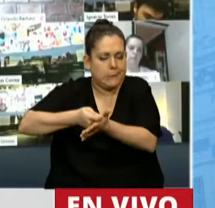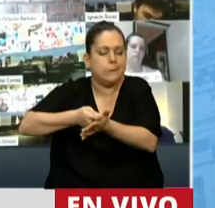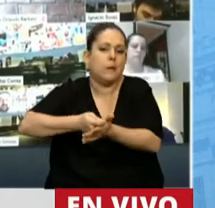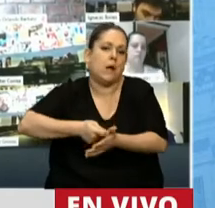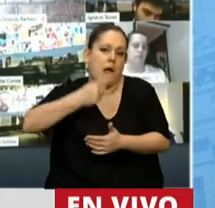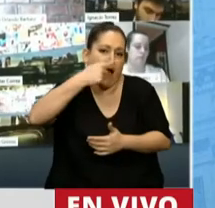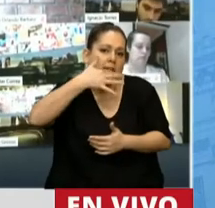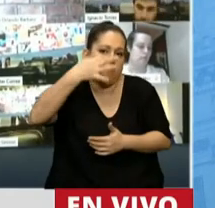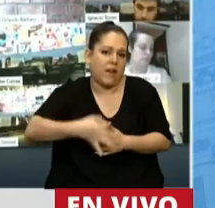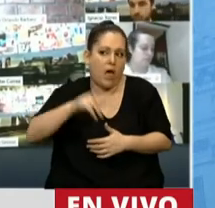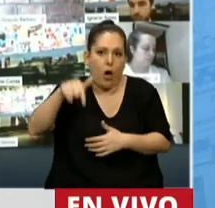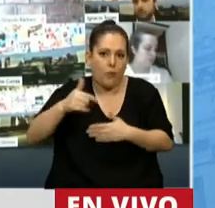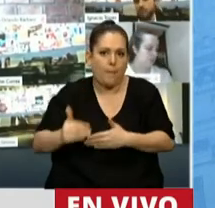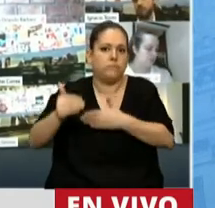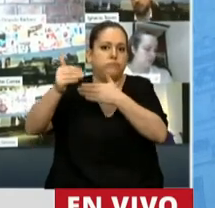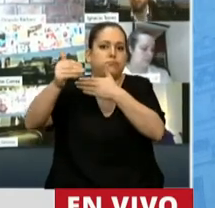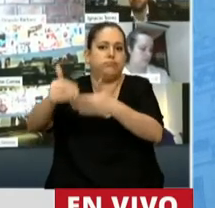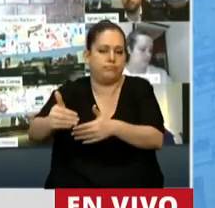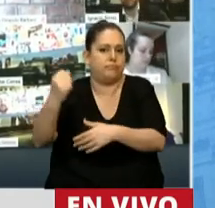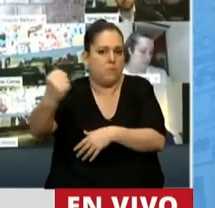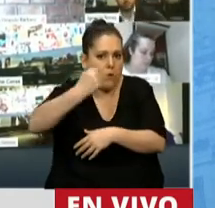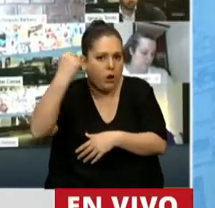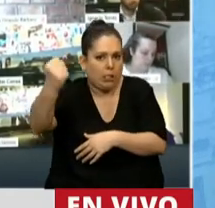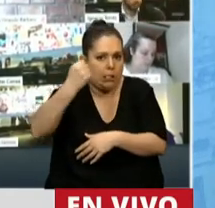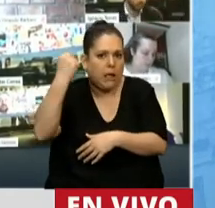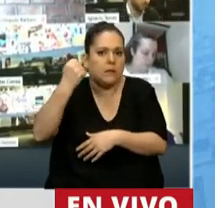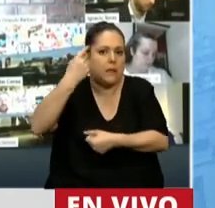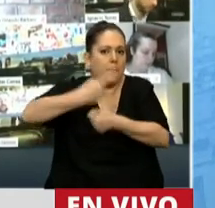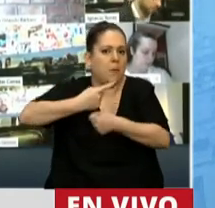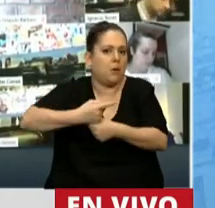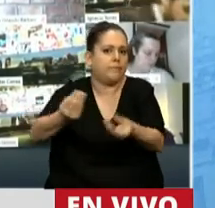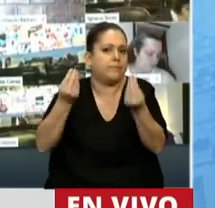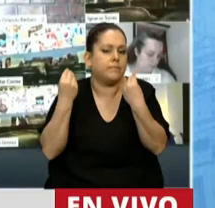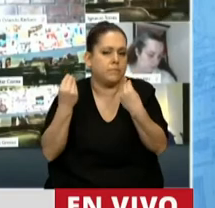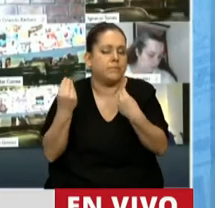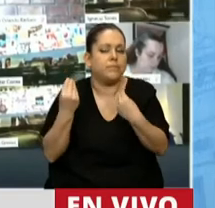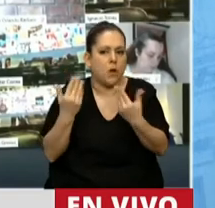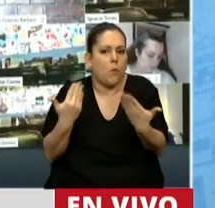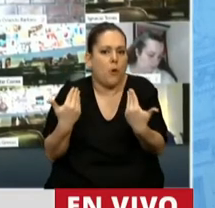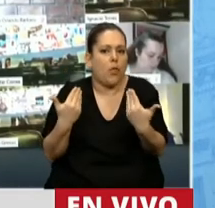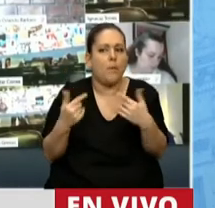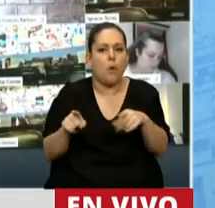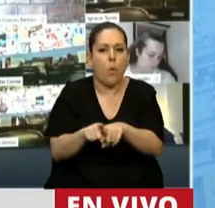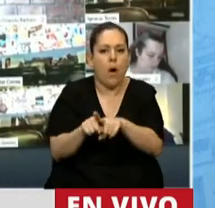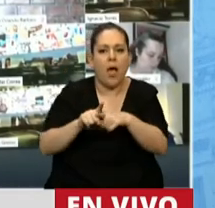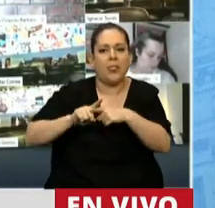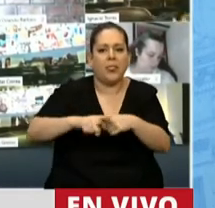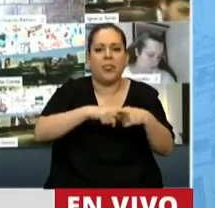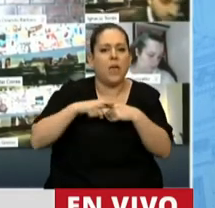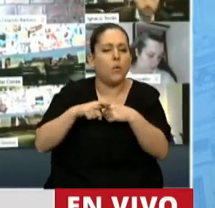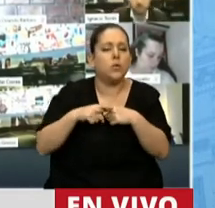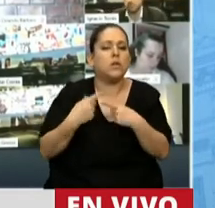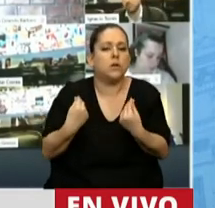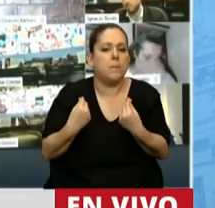paso realmente importantísimo, un paso que en primer lugar nos pone de pie y nos permite discutir en el